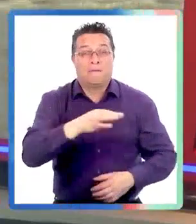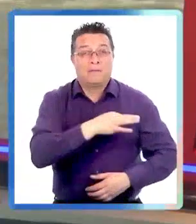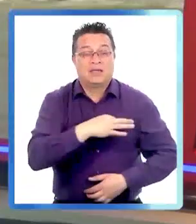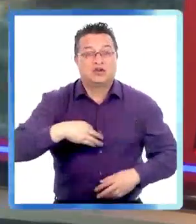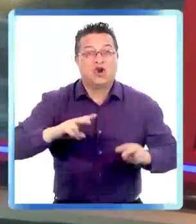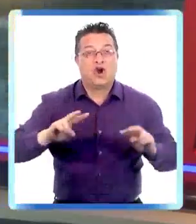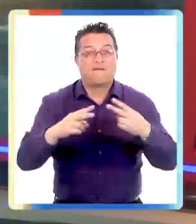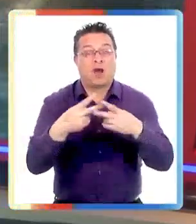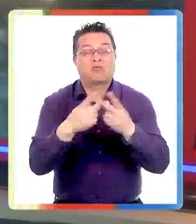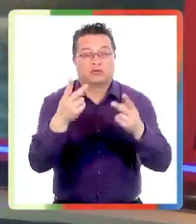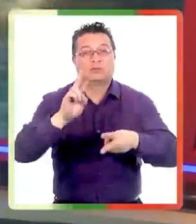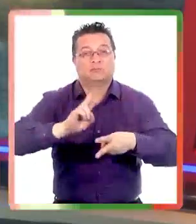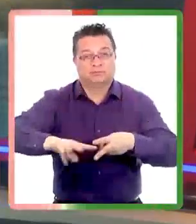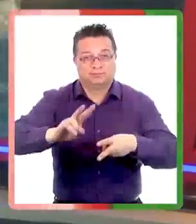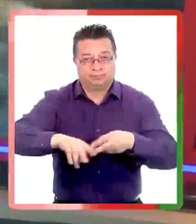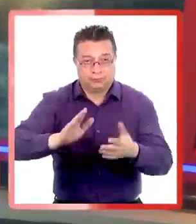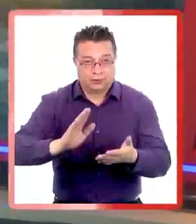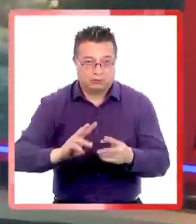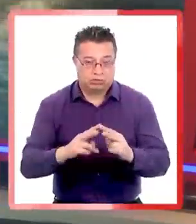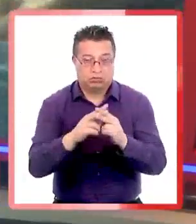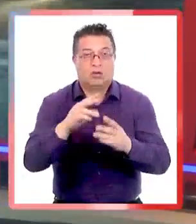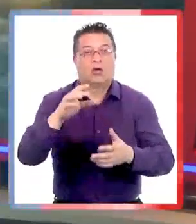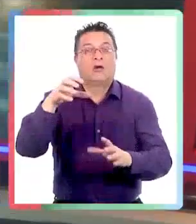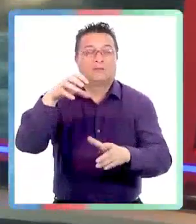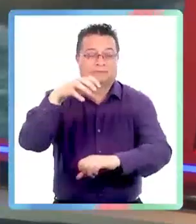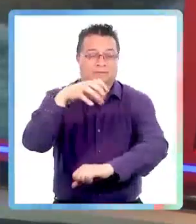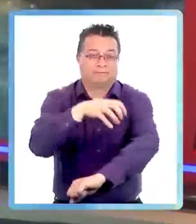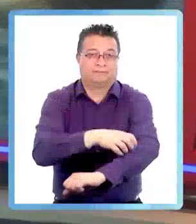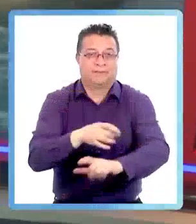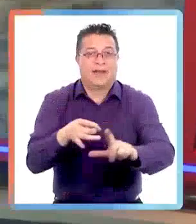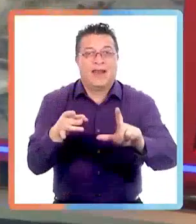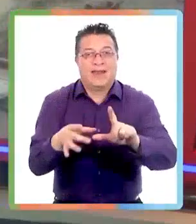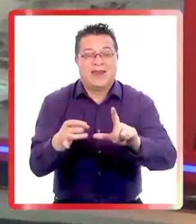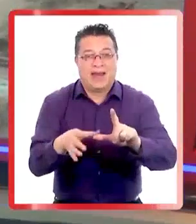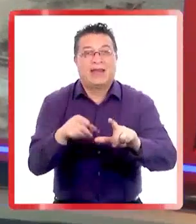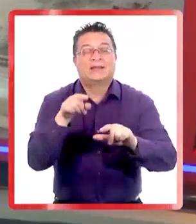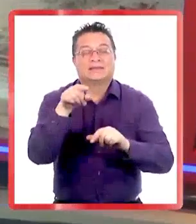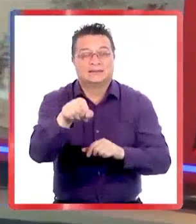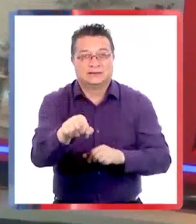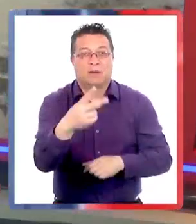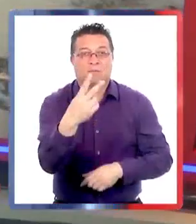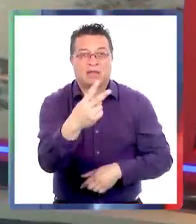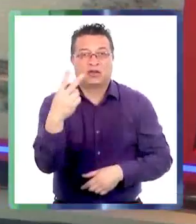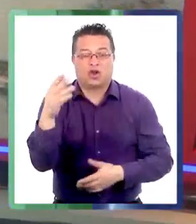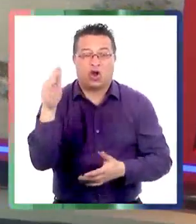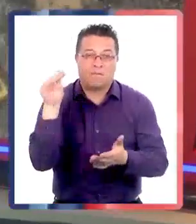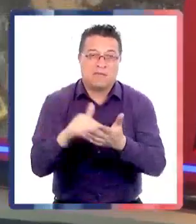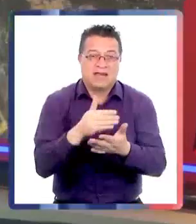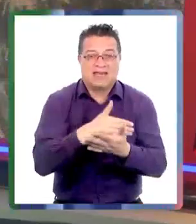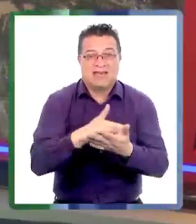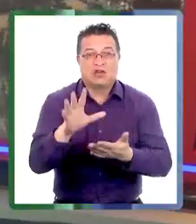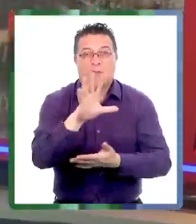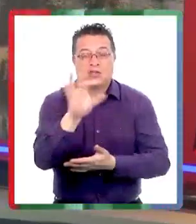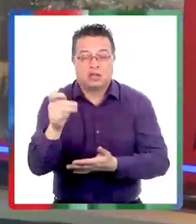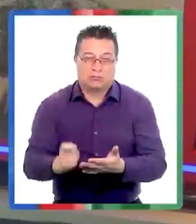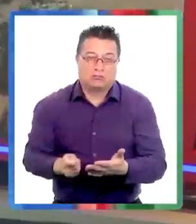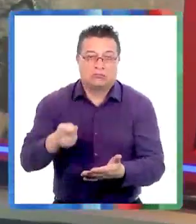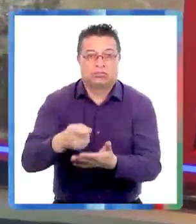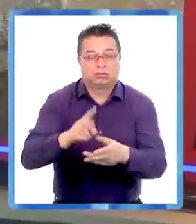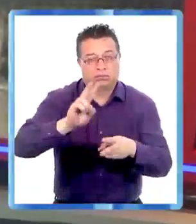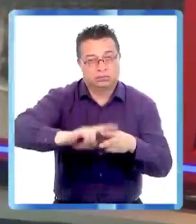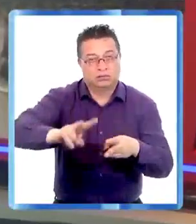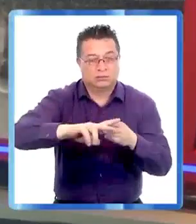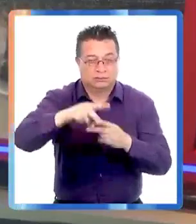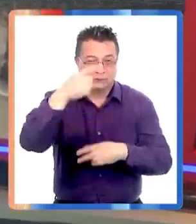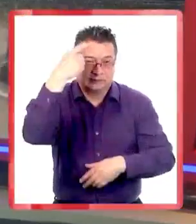Públicas presentó su plan de reconstrucción para la provincia de Linares. Se van a invertir más de 22.500 millones de pesos para